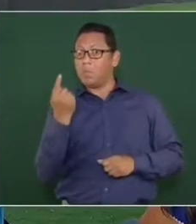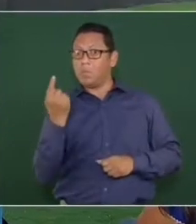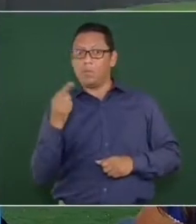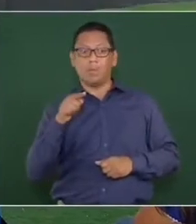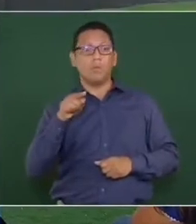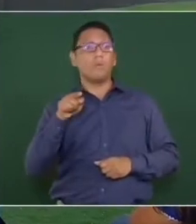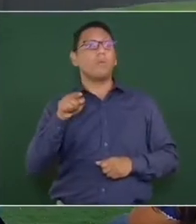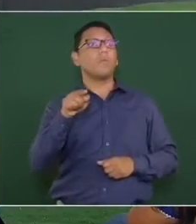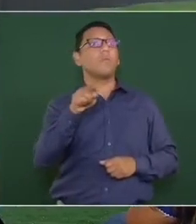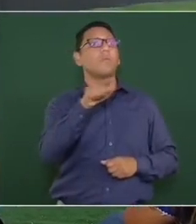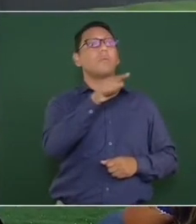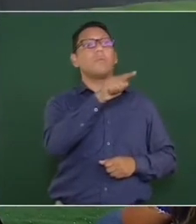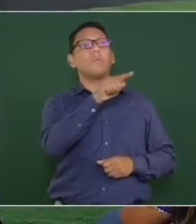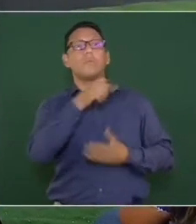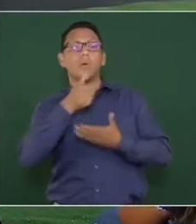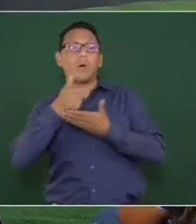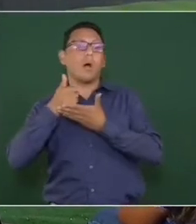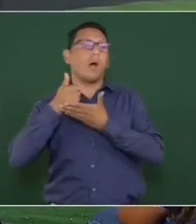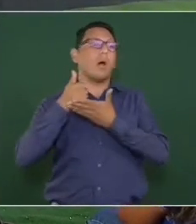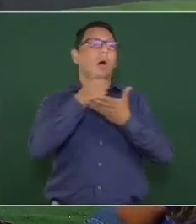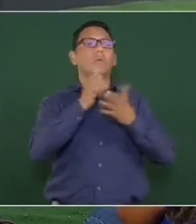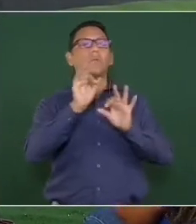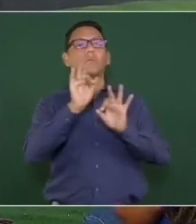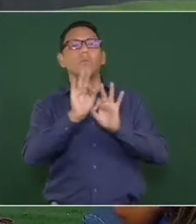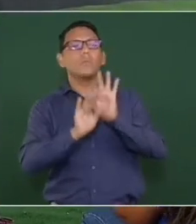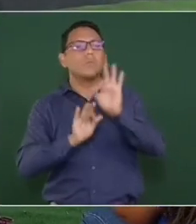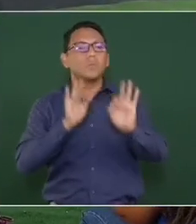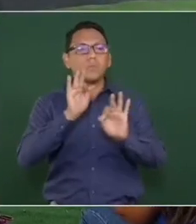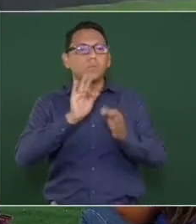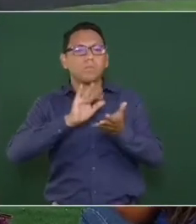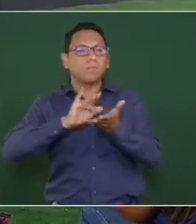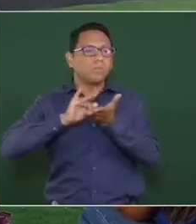a otros, ayudar al prójimo.